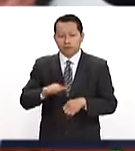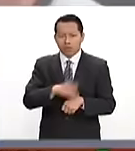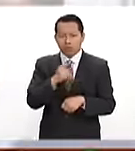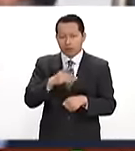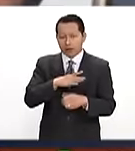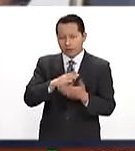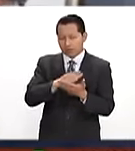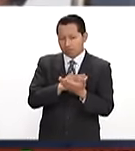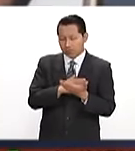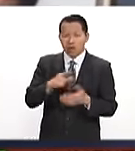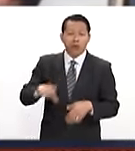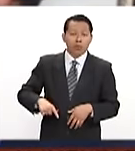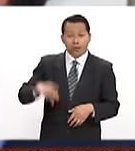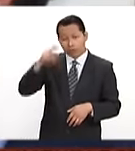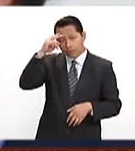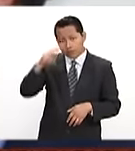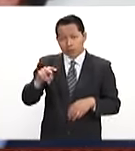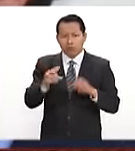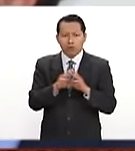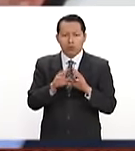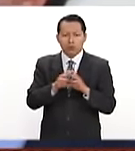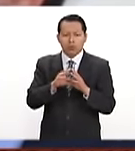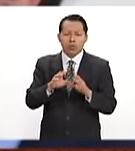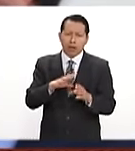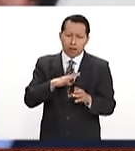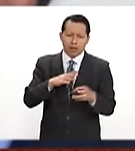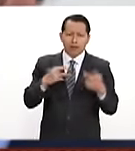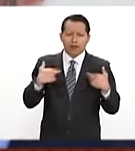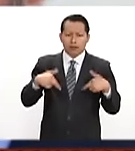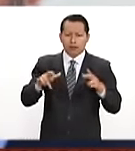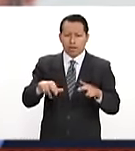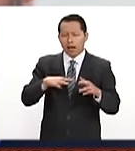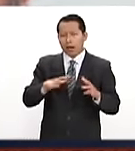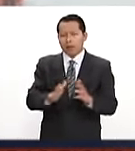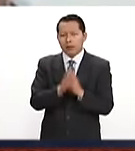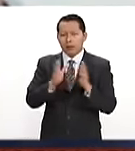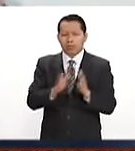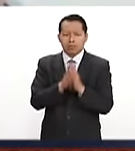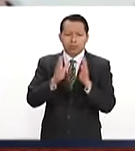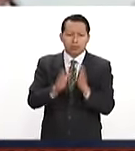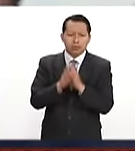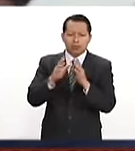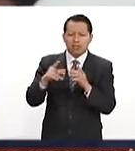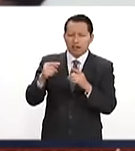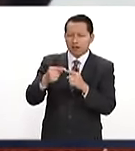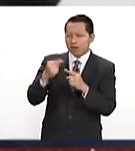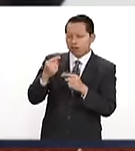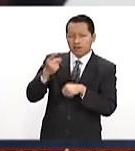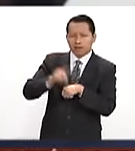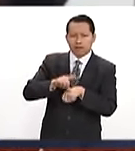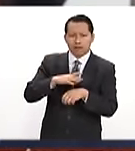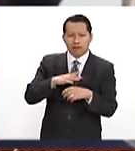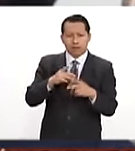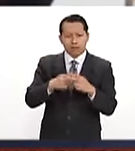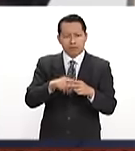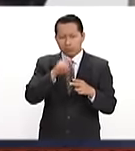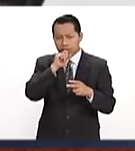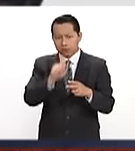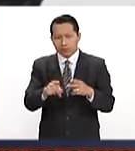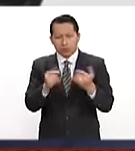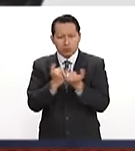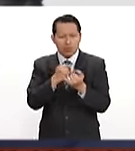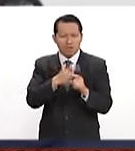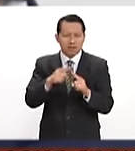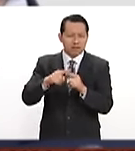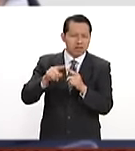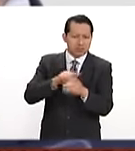agenda interna. El gobierno de México está debidamente representado. Estamos participando desde hace un par de días en la elaboración de los comunicados, en la elaboración